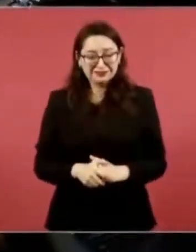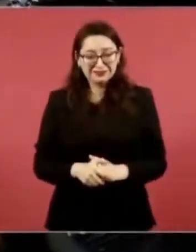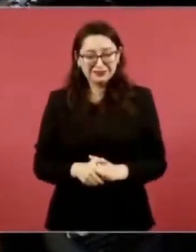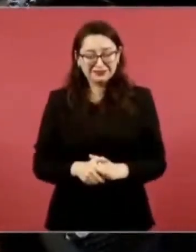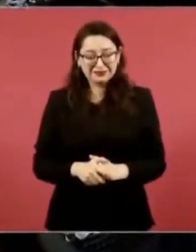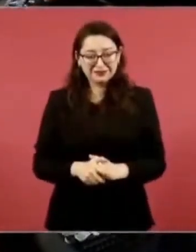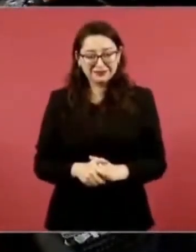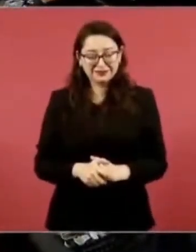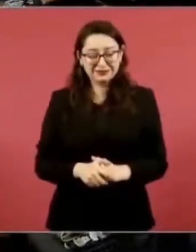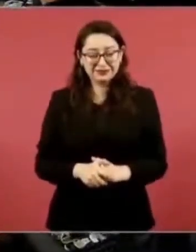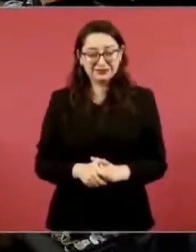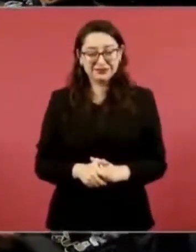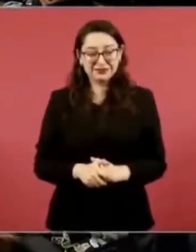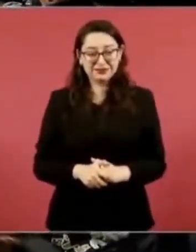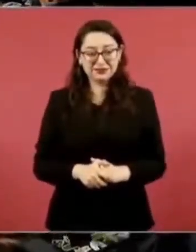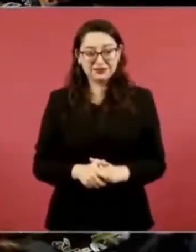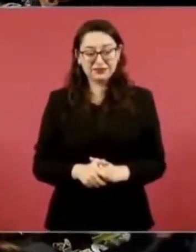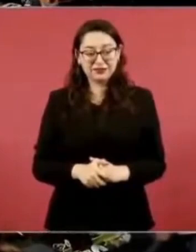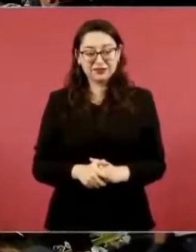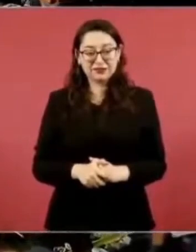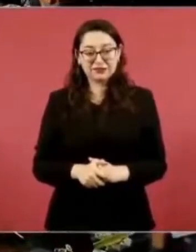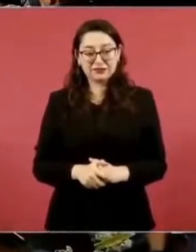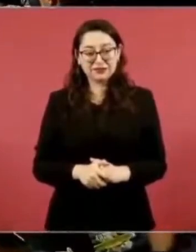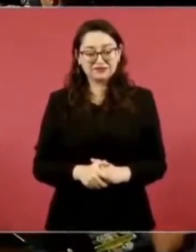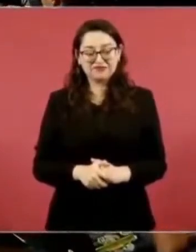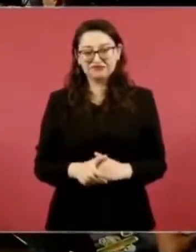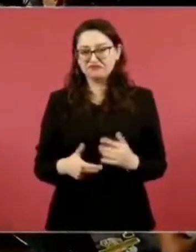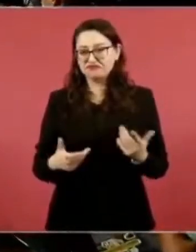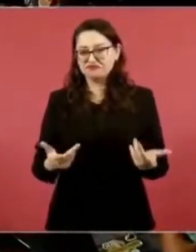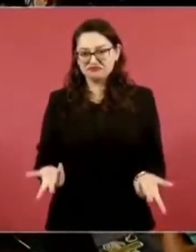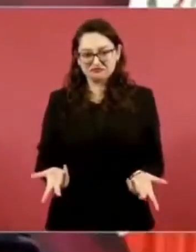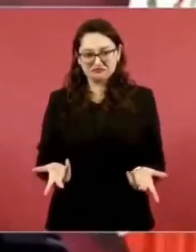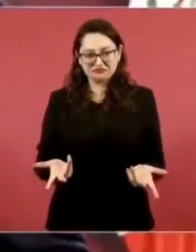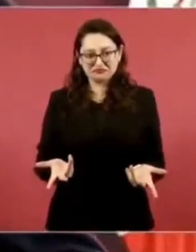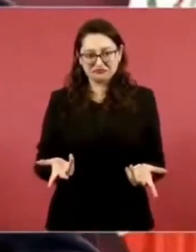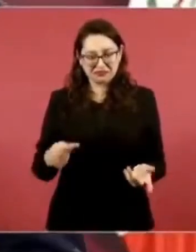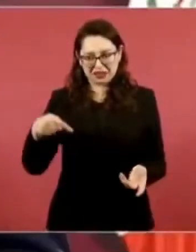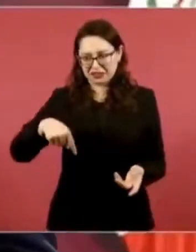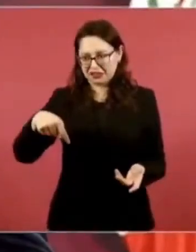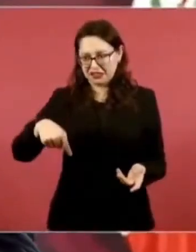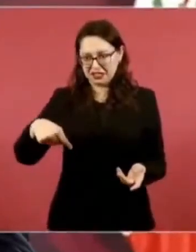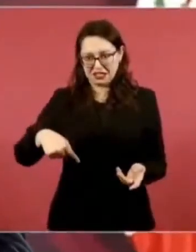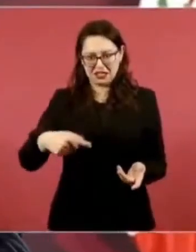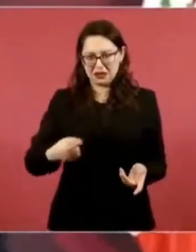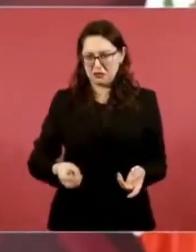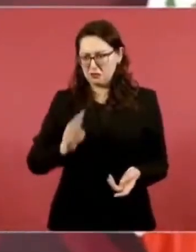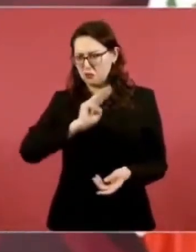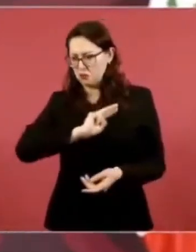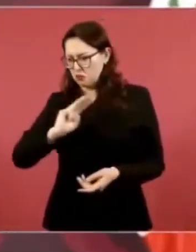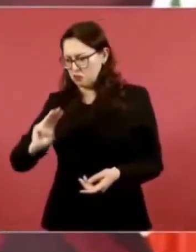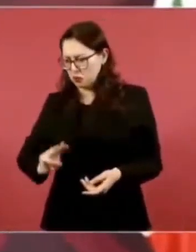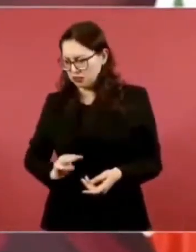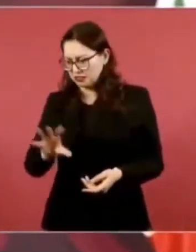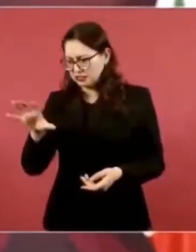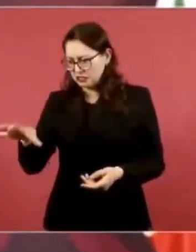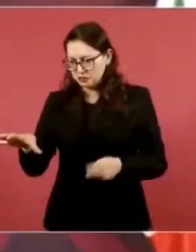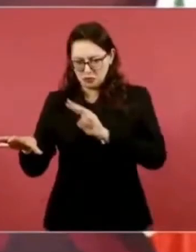De un municipio a otro, ya hay